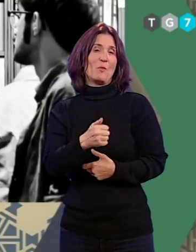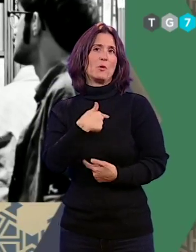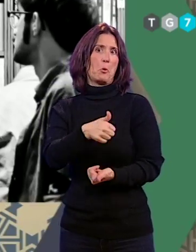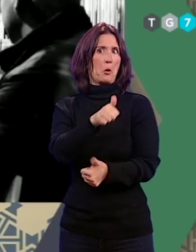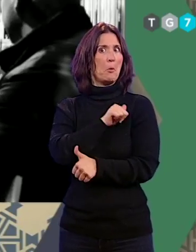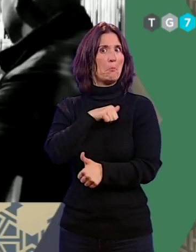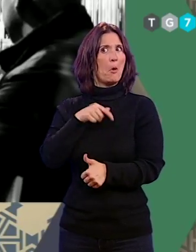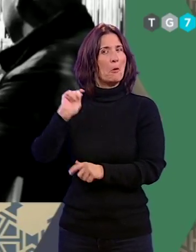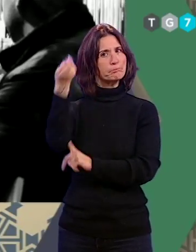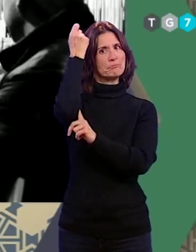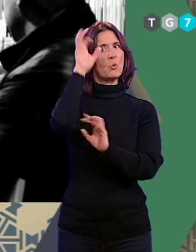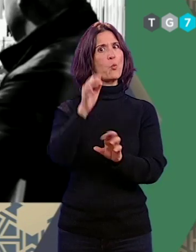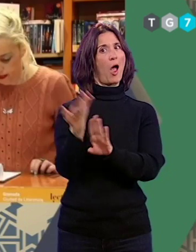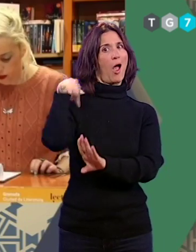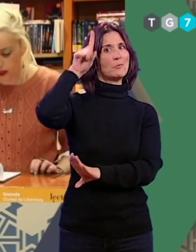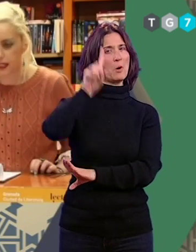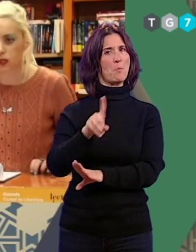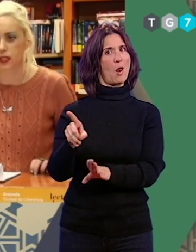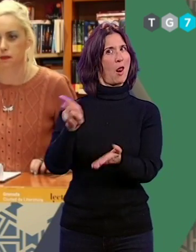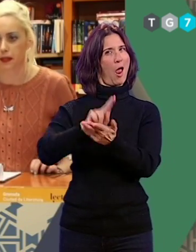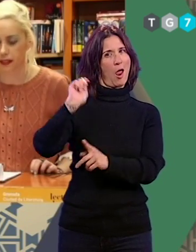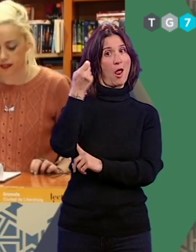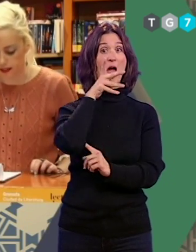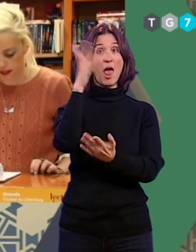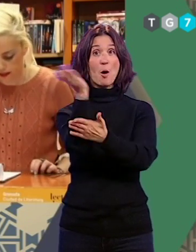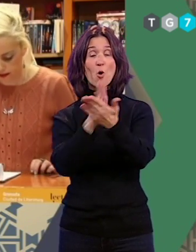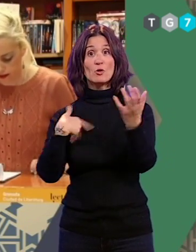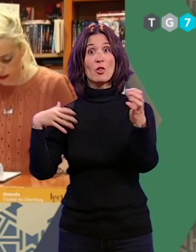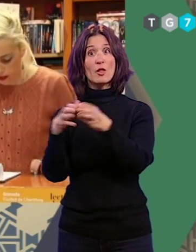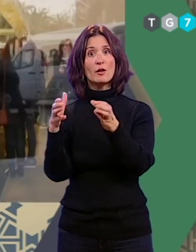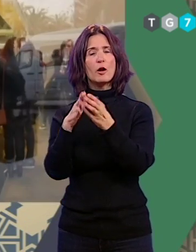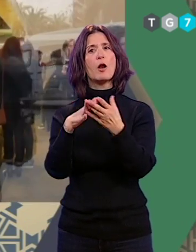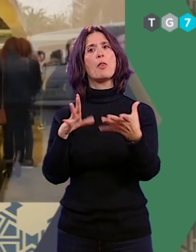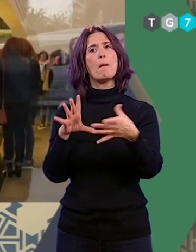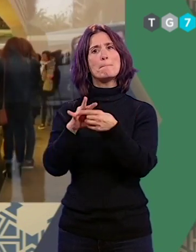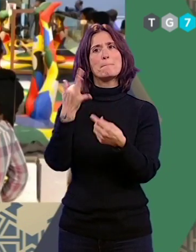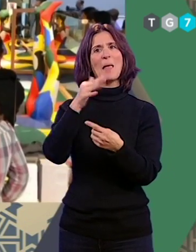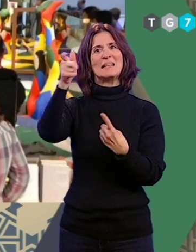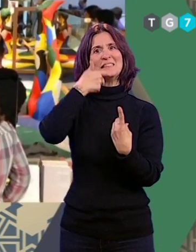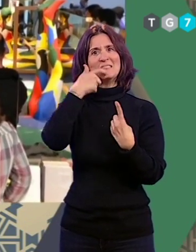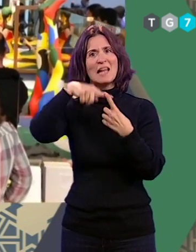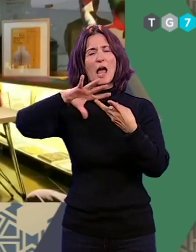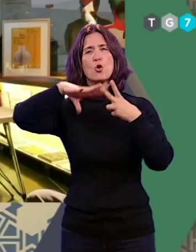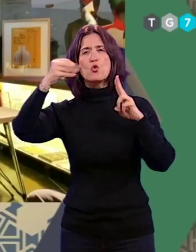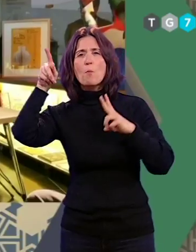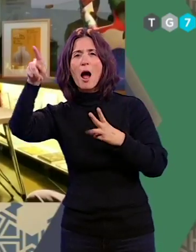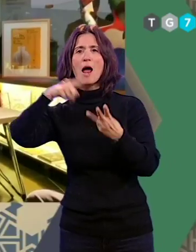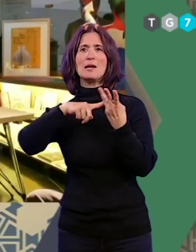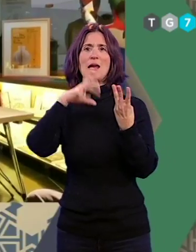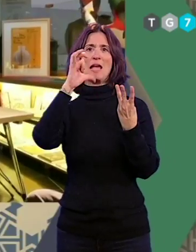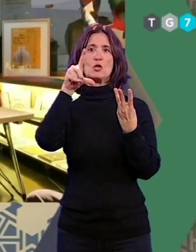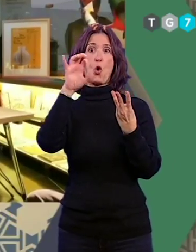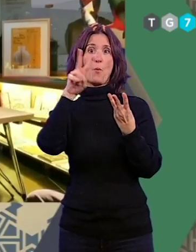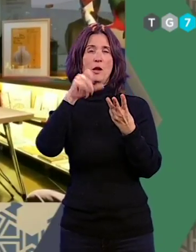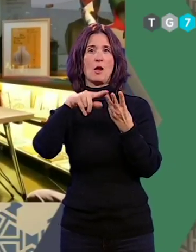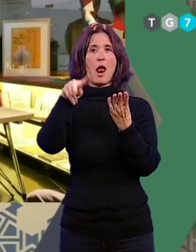repetir el éxito de la primera edición. A los poetas granadinos se unirán representantes del Reino Unido, Rumanía y Eslovenia en lecturas